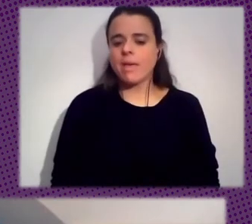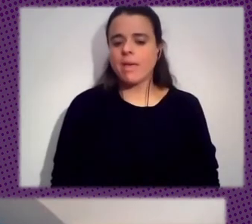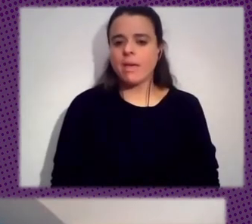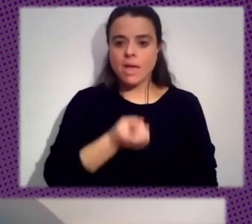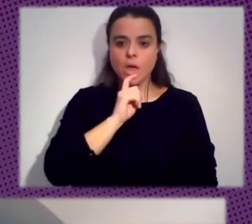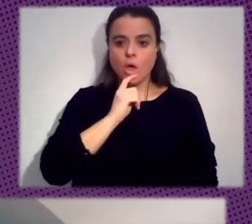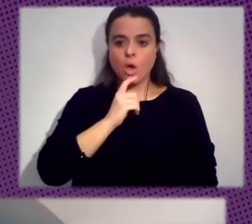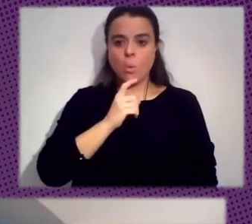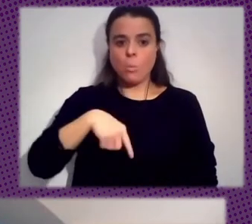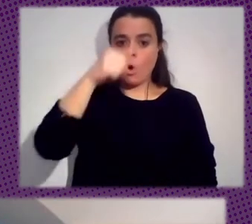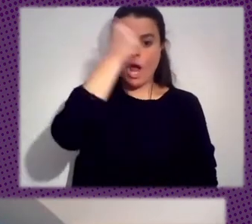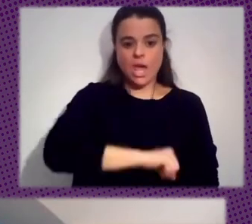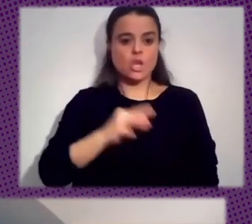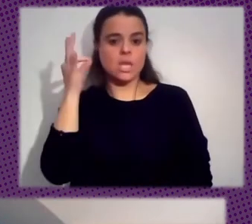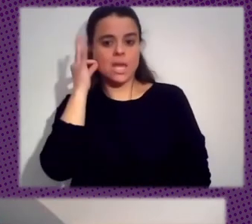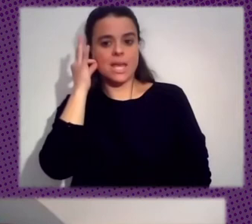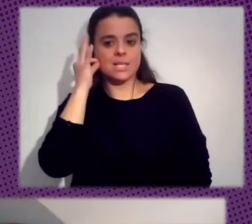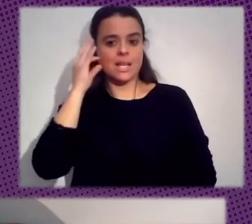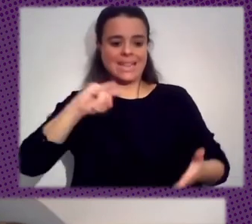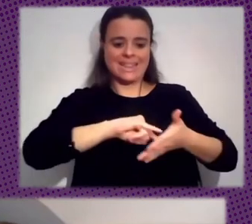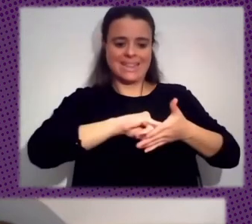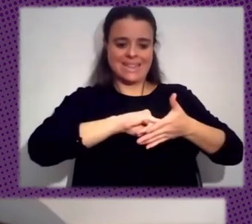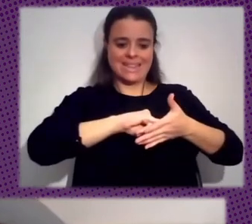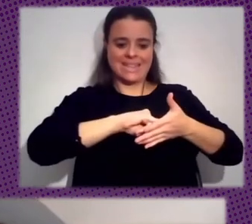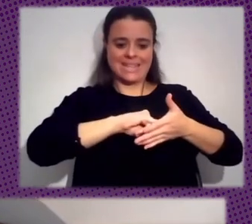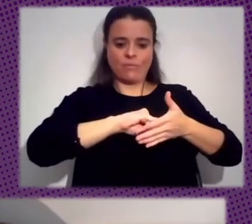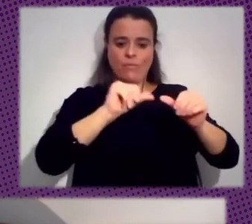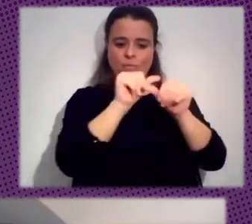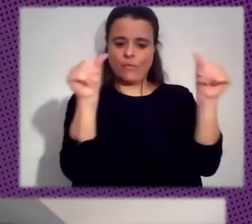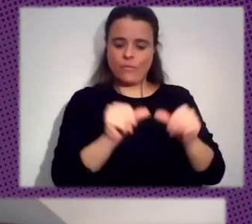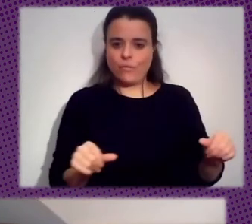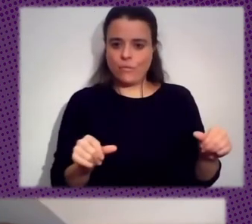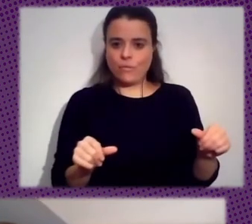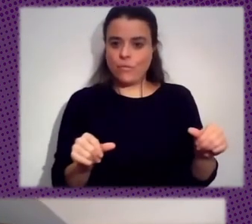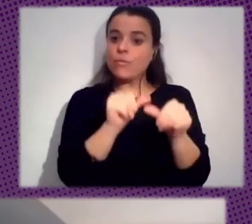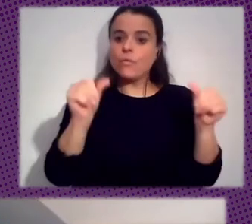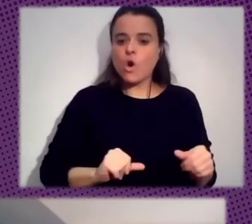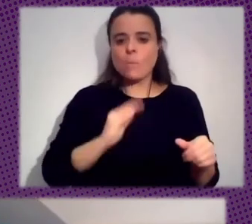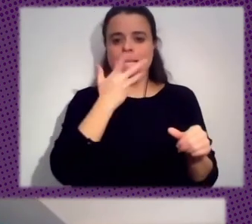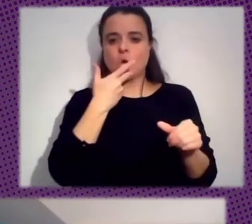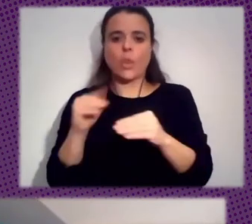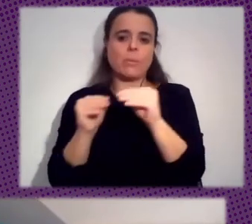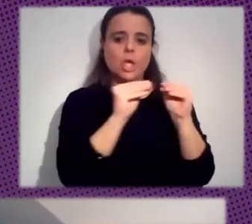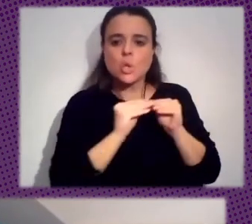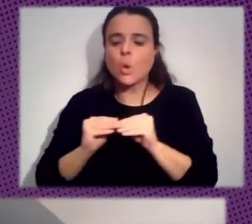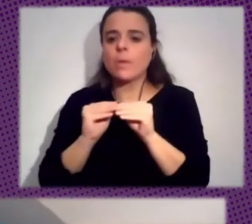Ellas Reapropiaron La Tecnología Las Formas De Conocimiento Común Las Formas De